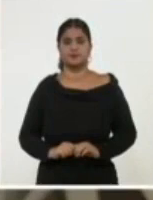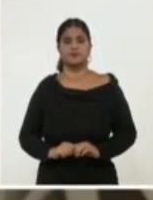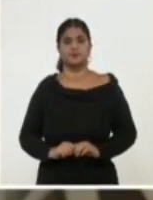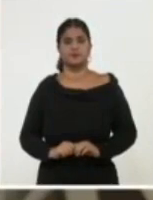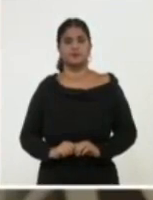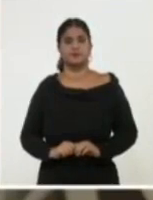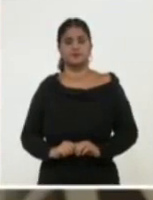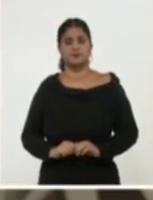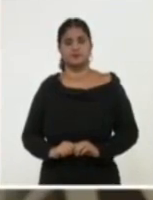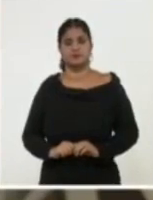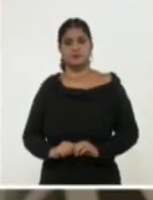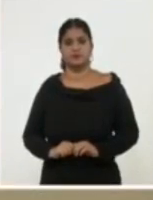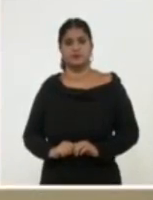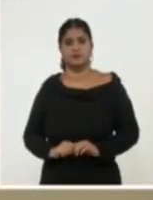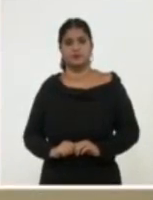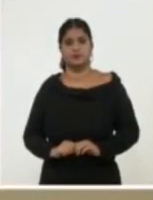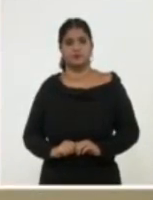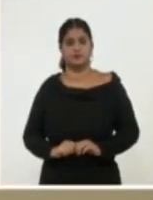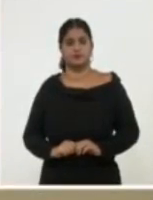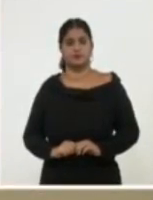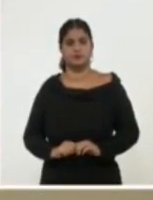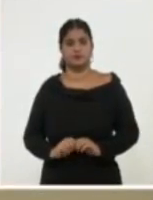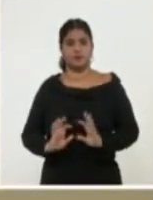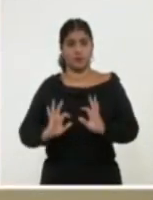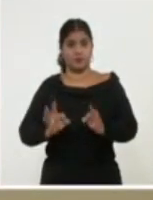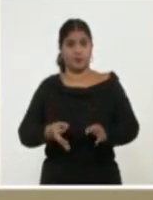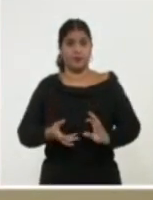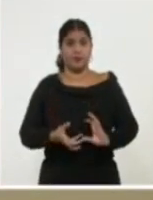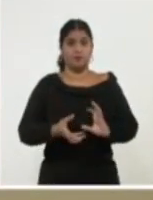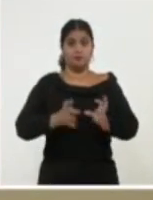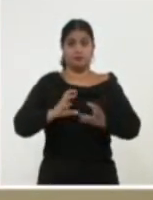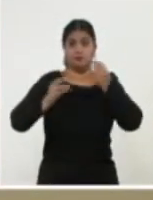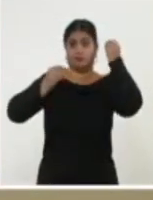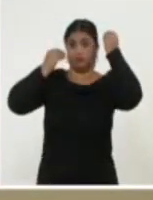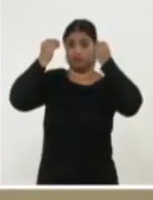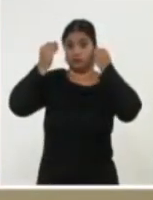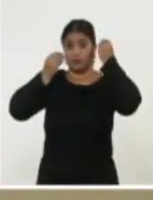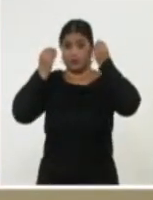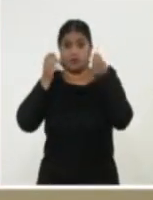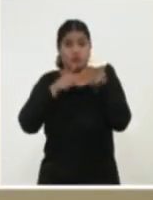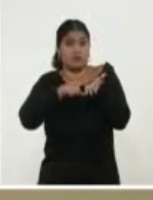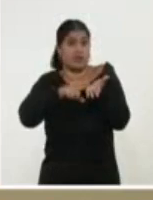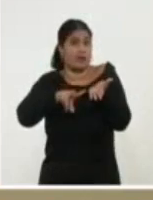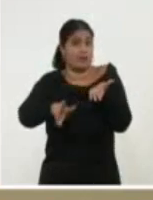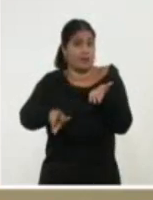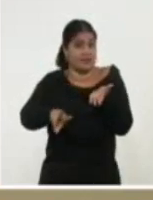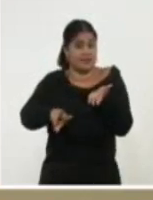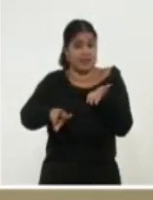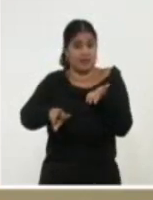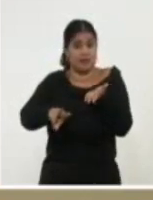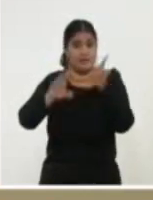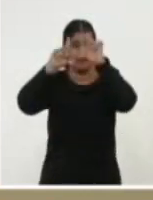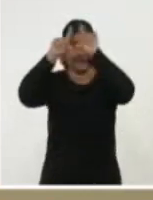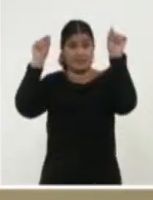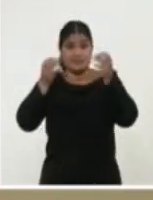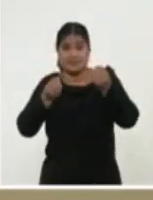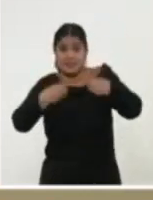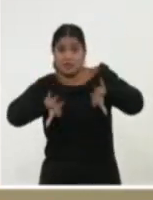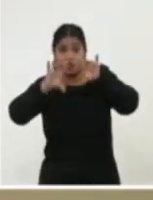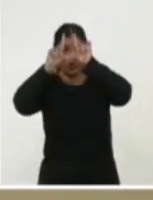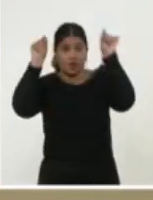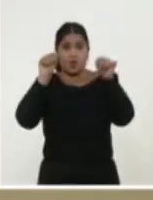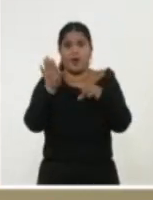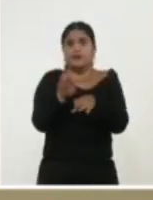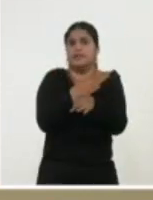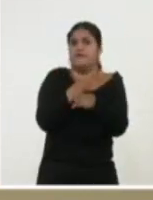Las mismas preocupaciones o las complicaciones a veces de una provincia no es la misma de la otra, de un municipio no es el mismo del